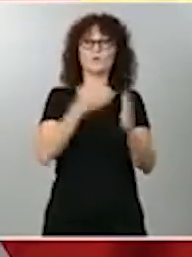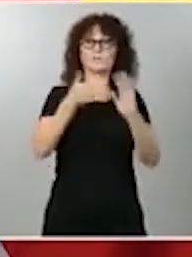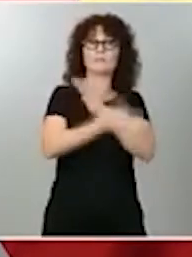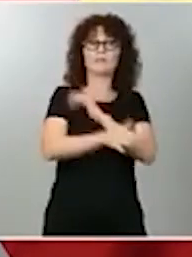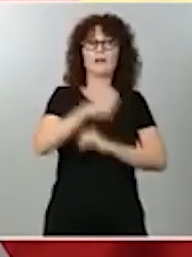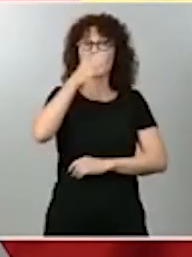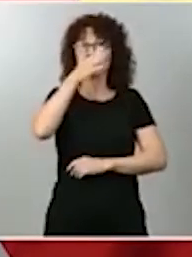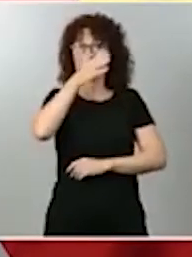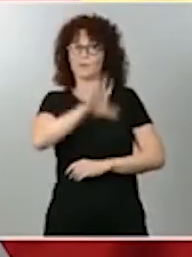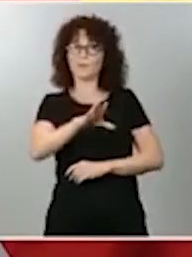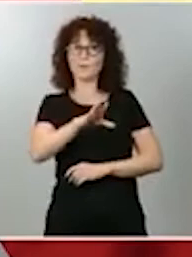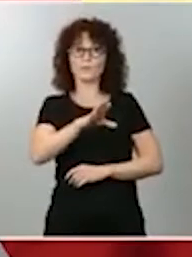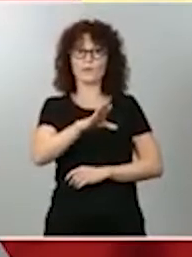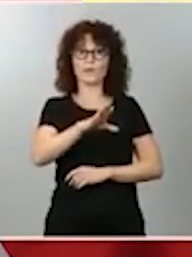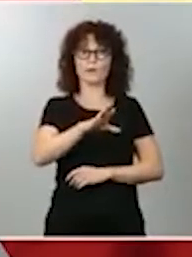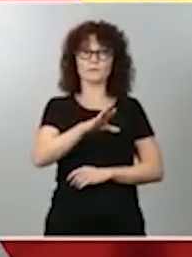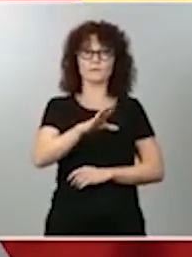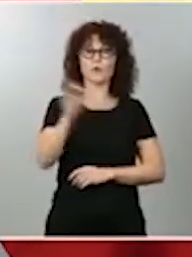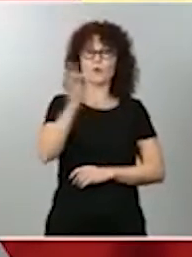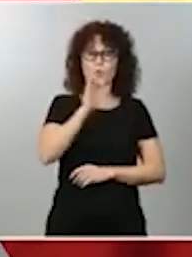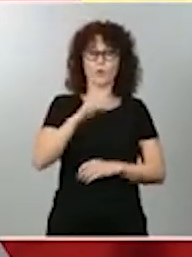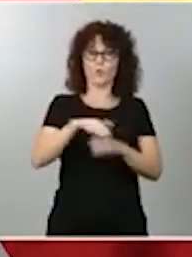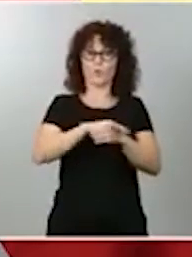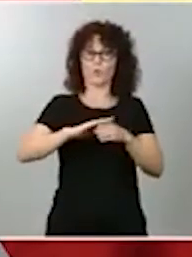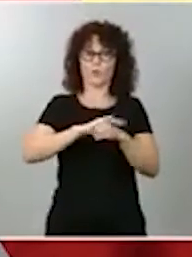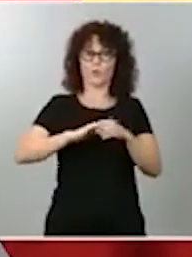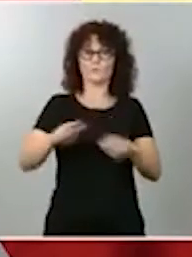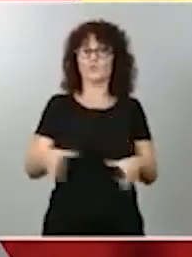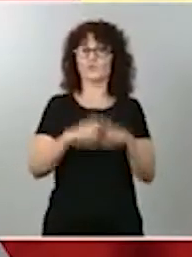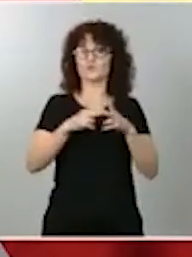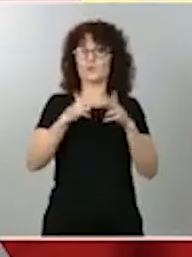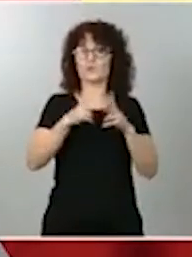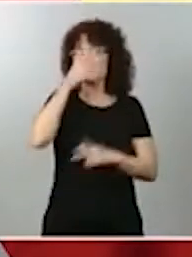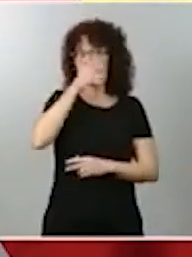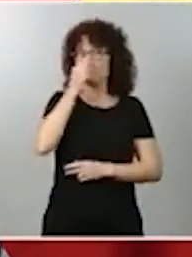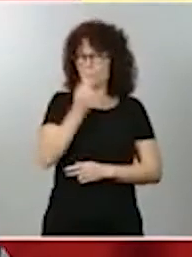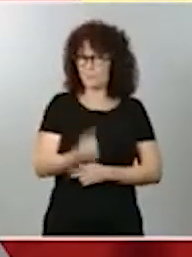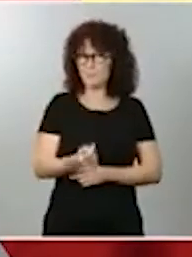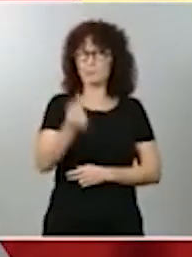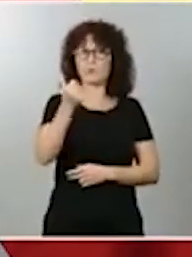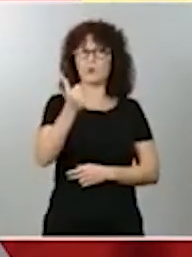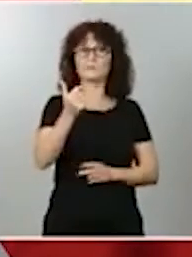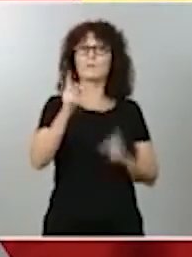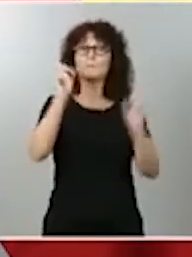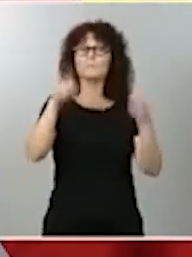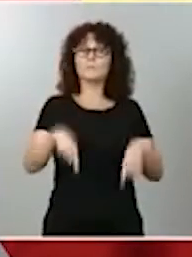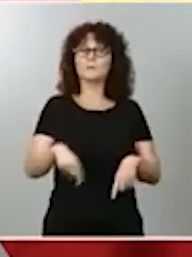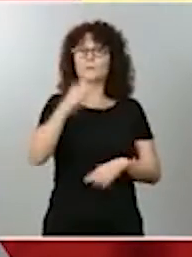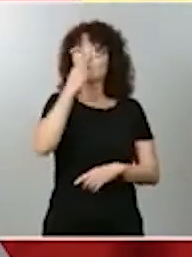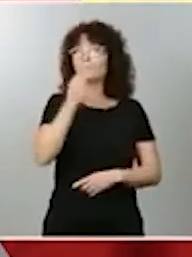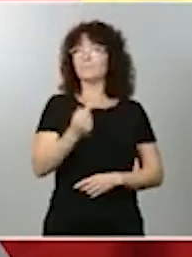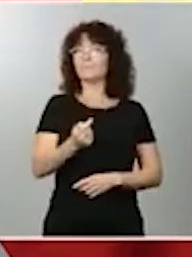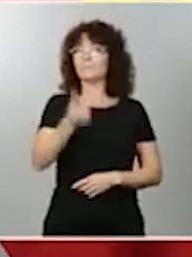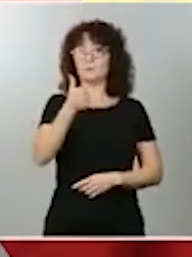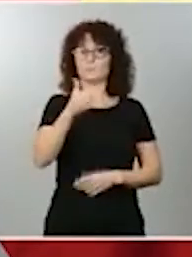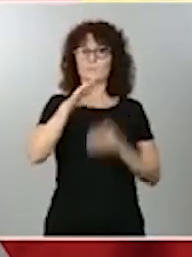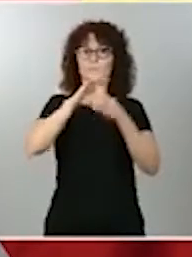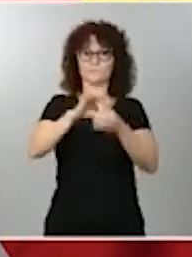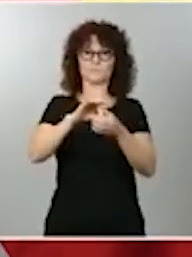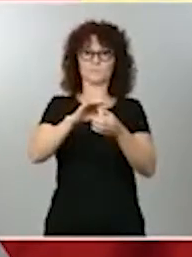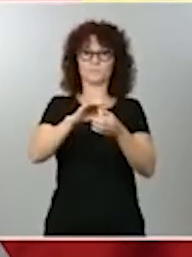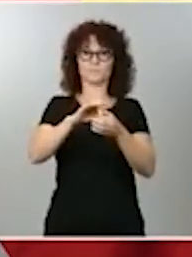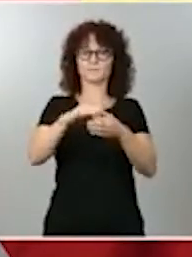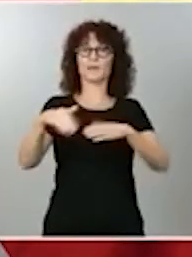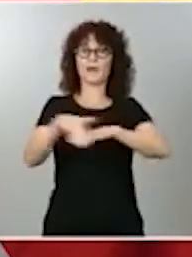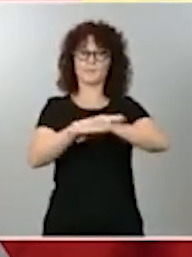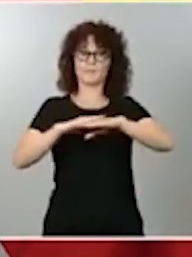ámbito de la jurisdicción social, hay muy pocas, muy escasas, sino que también son muy escasas las que tenemos en la propia Administración, es decir, en la